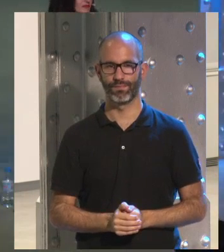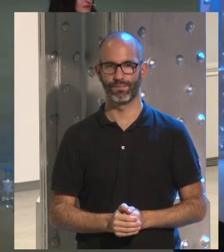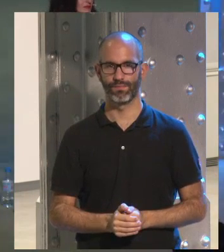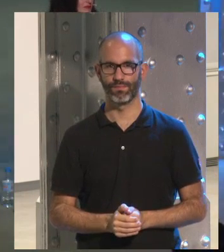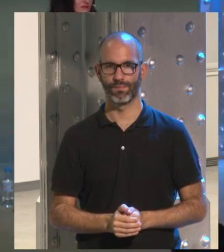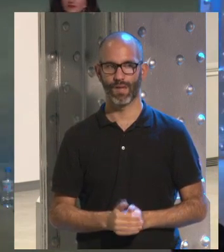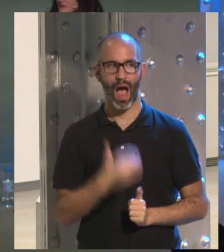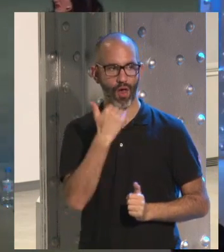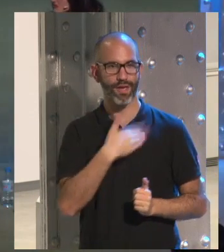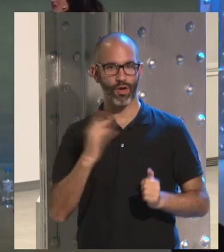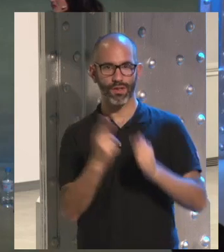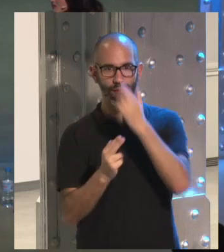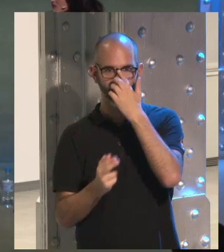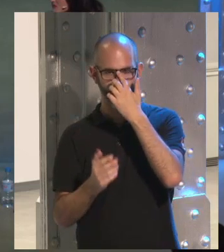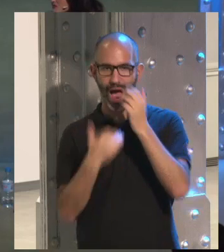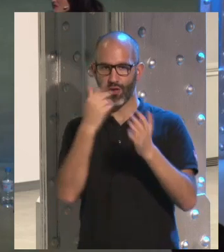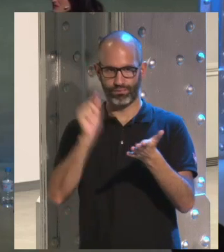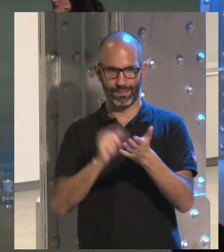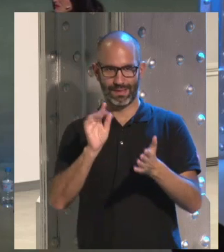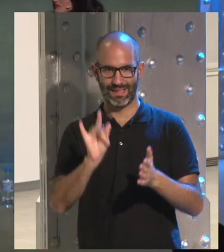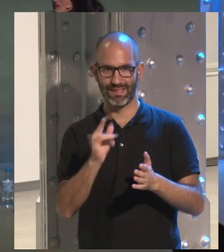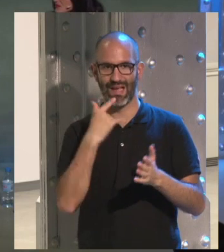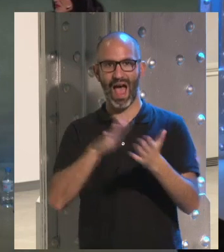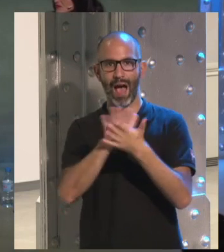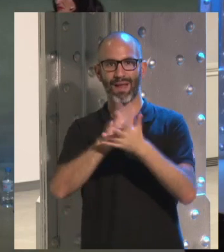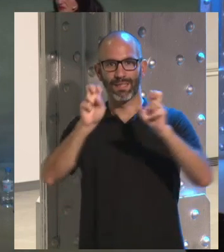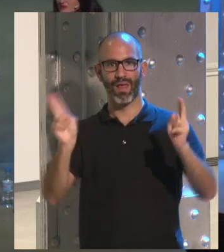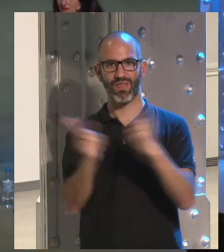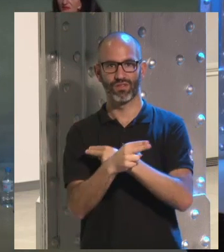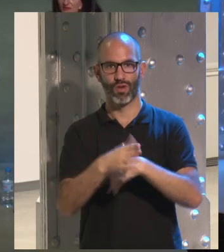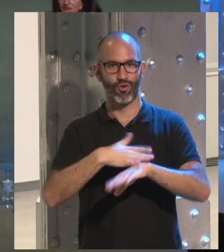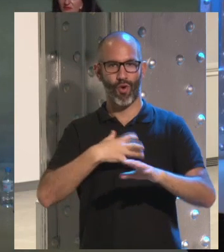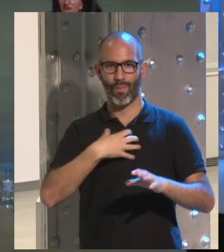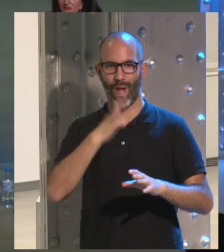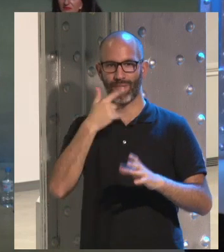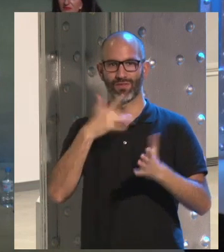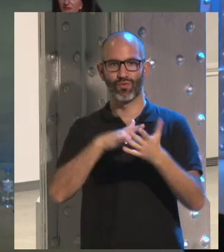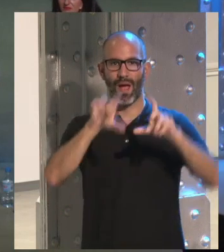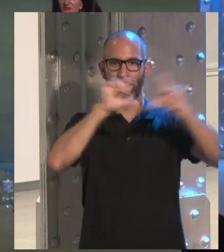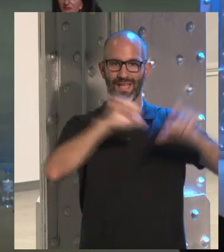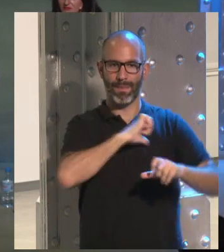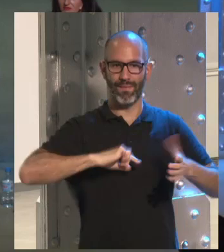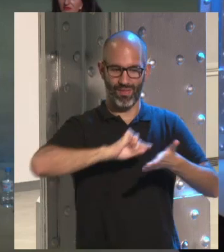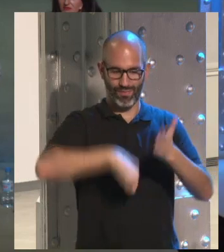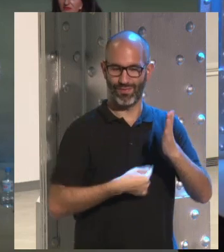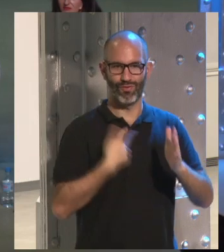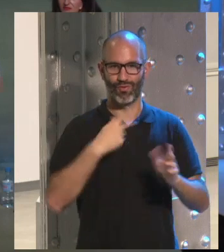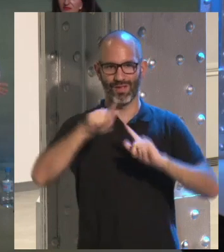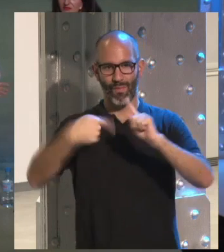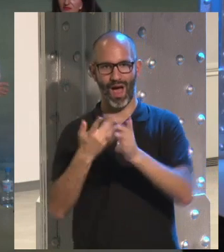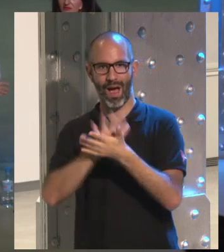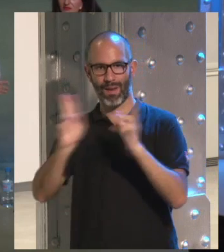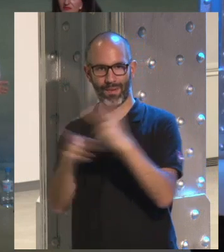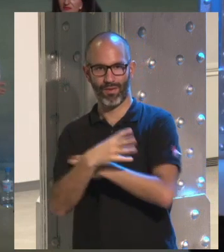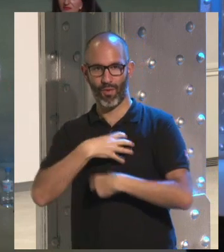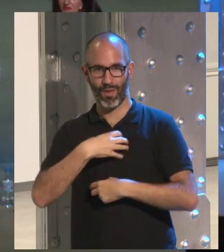¿Alguna quiere contestarle? Muy rápidamente no puedes hablar de censura cuando estás firmando un contrato con una entidad privada vale o sea no